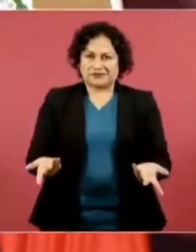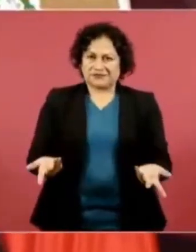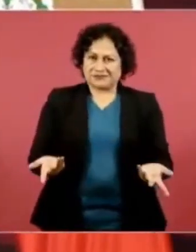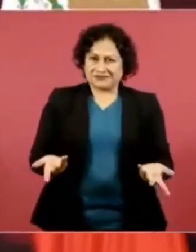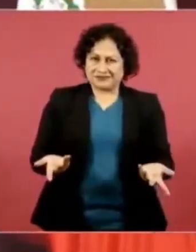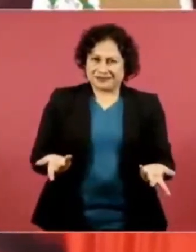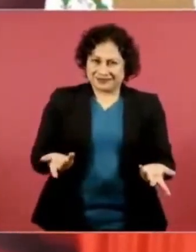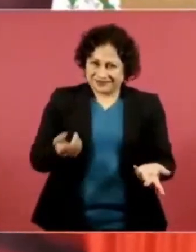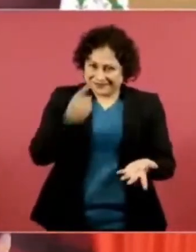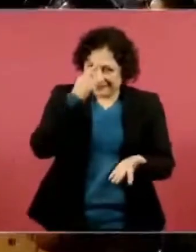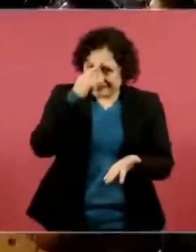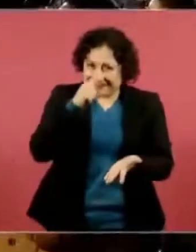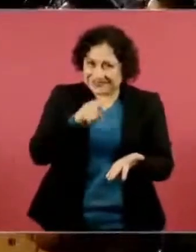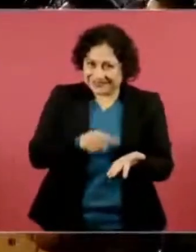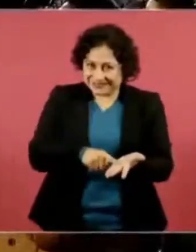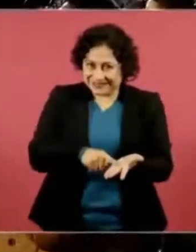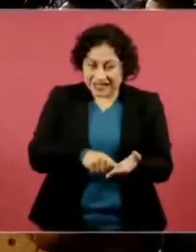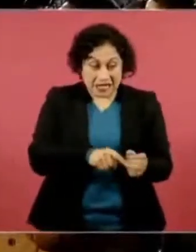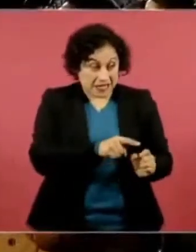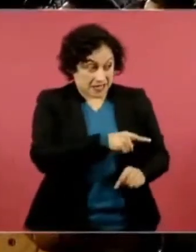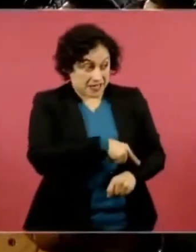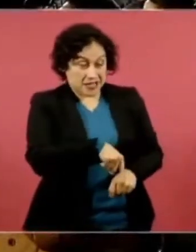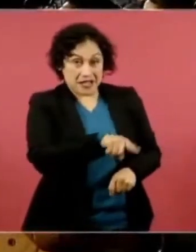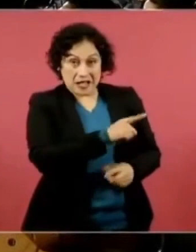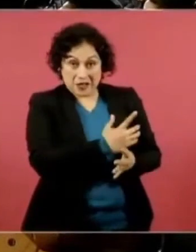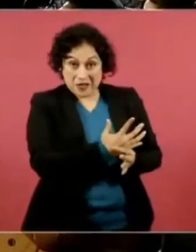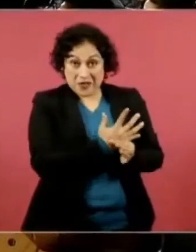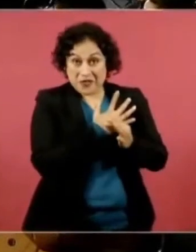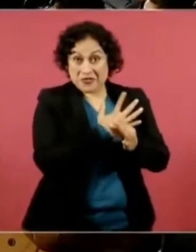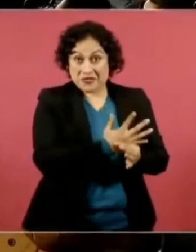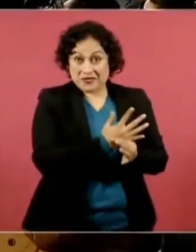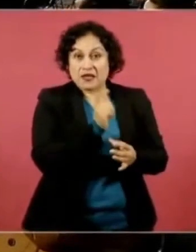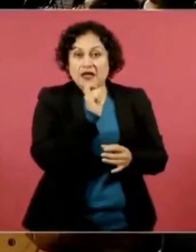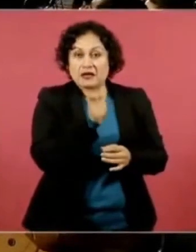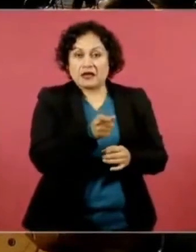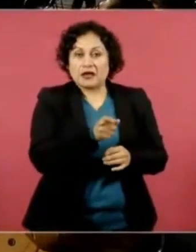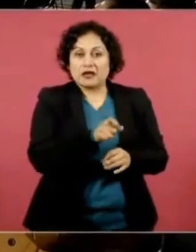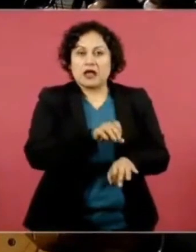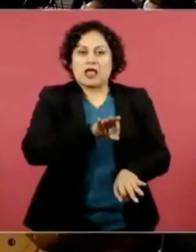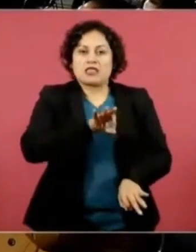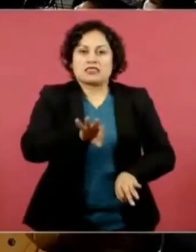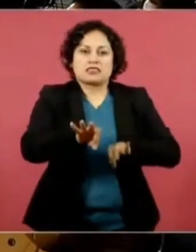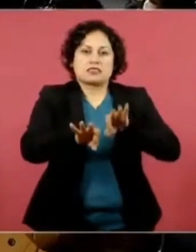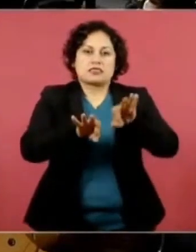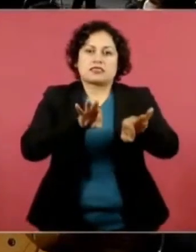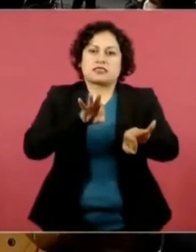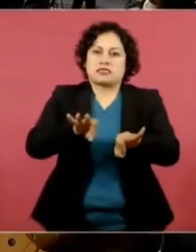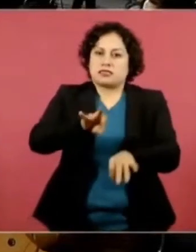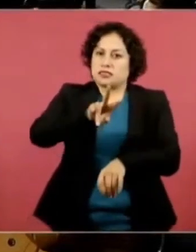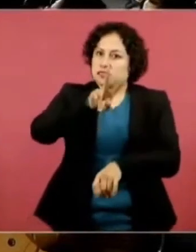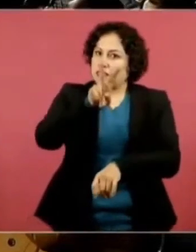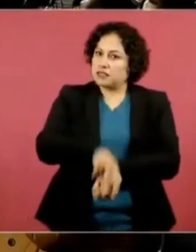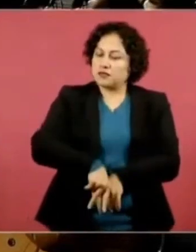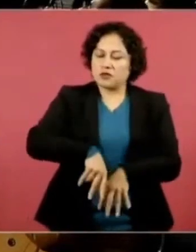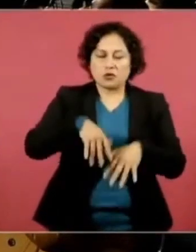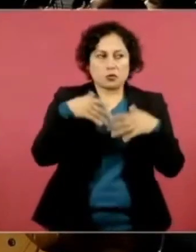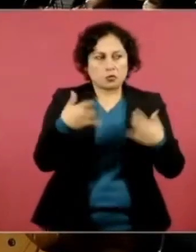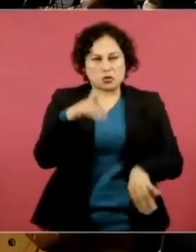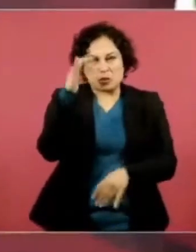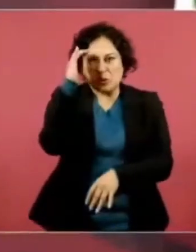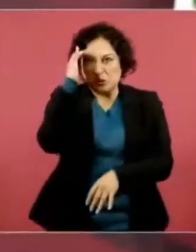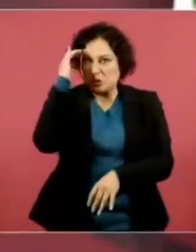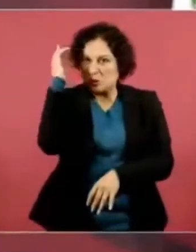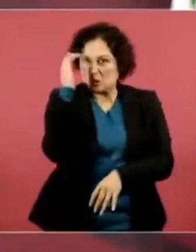Ya volteando perversamente las cosas, ahora resulta